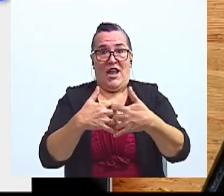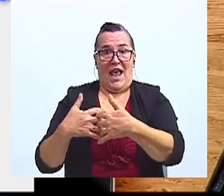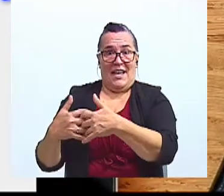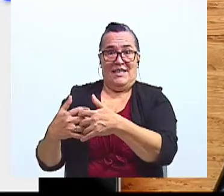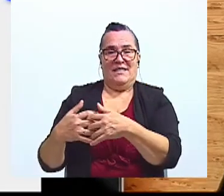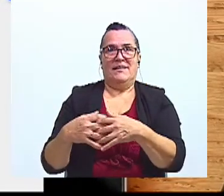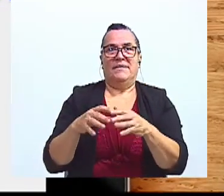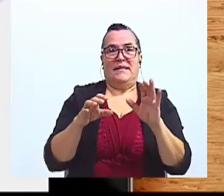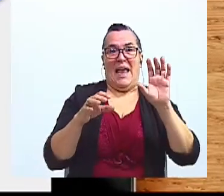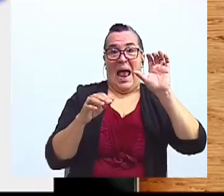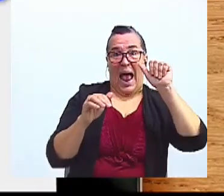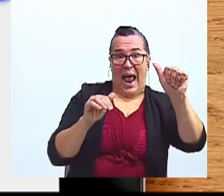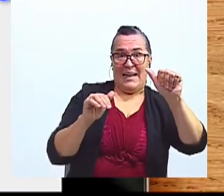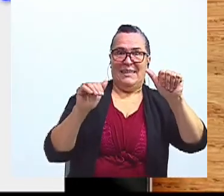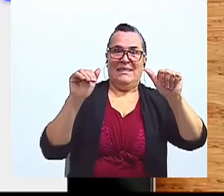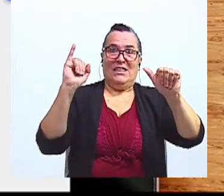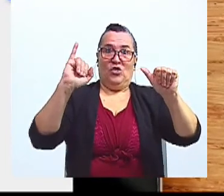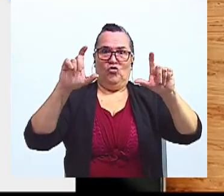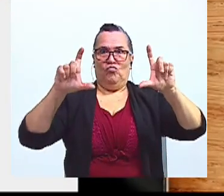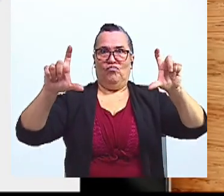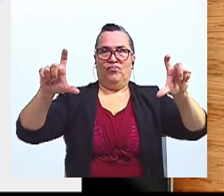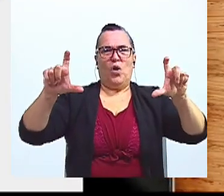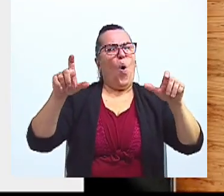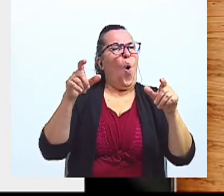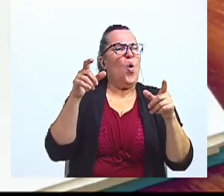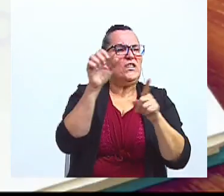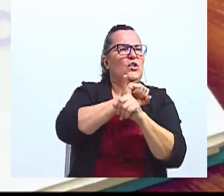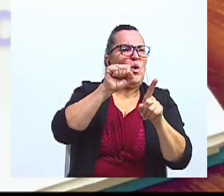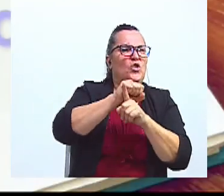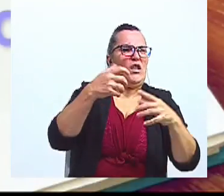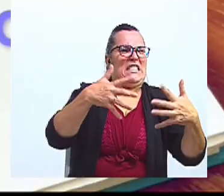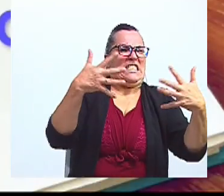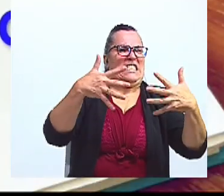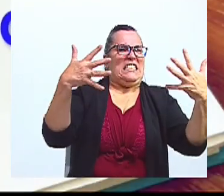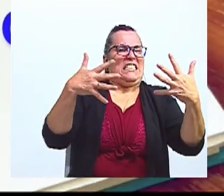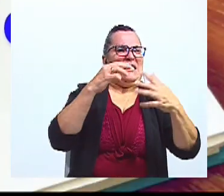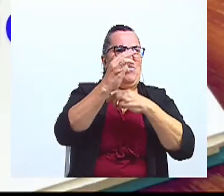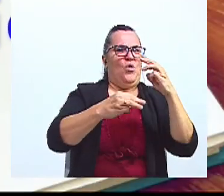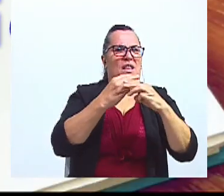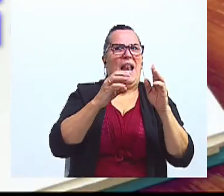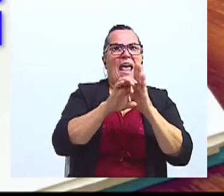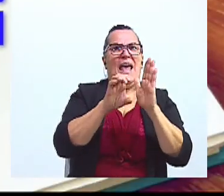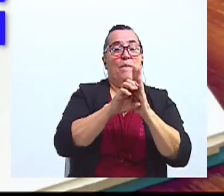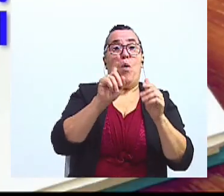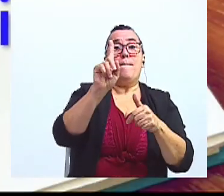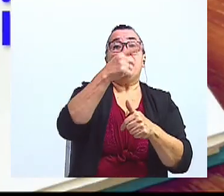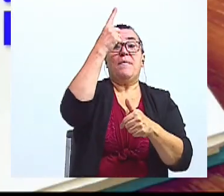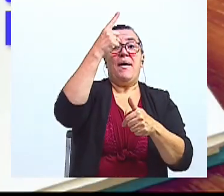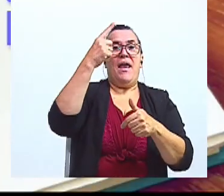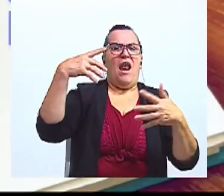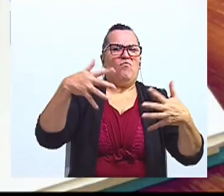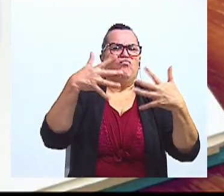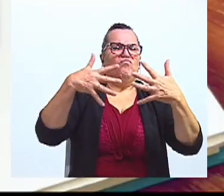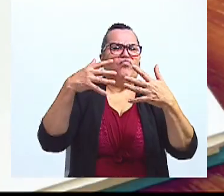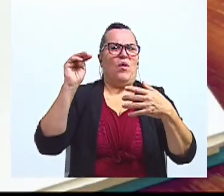Los nombres de eventos bélicos mundiales. Primera guerra mundial.